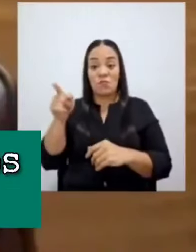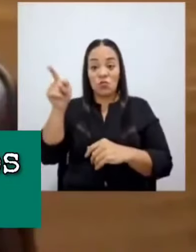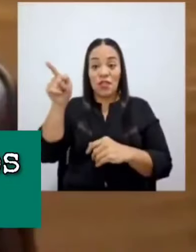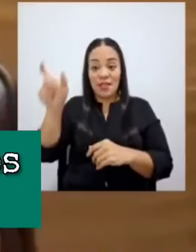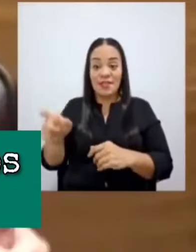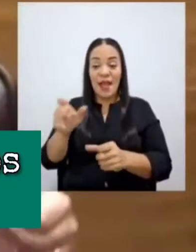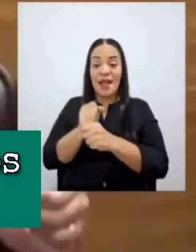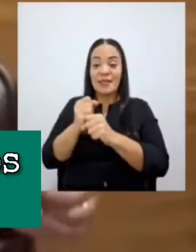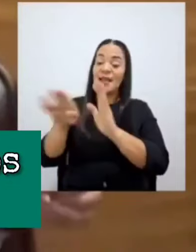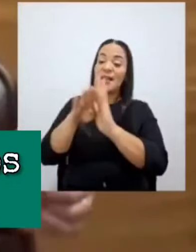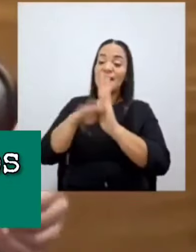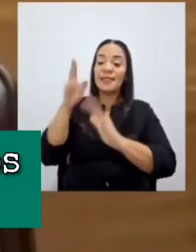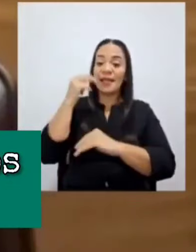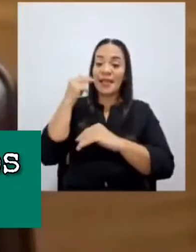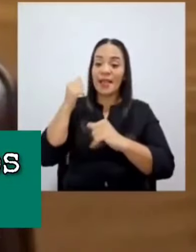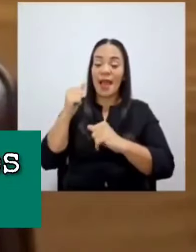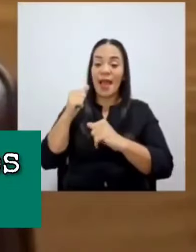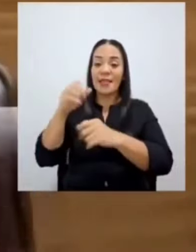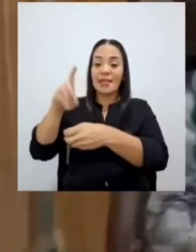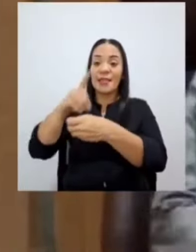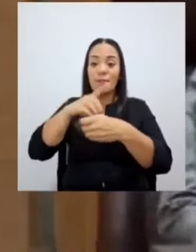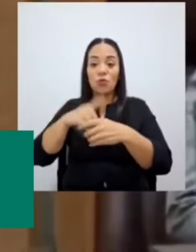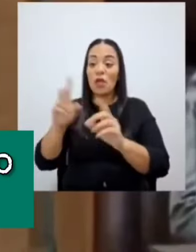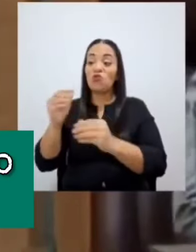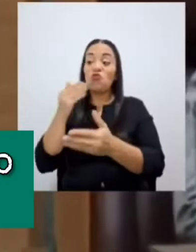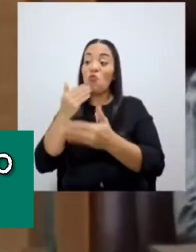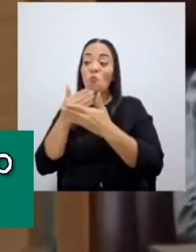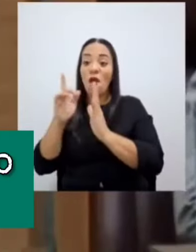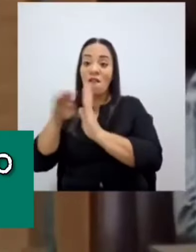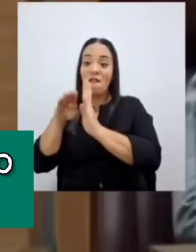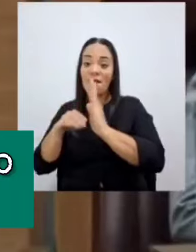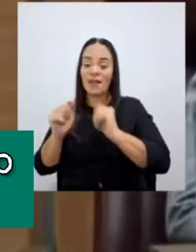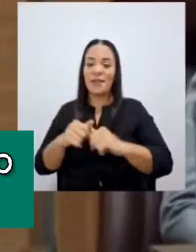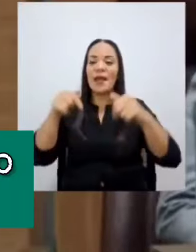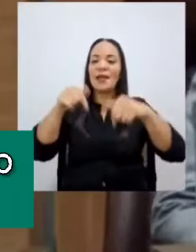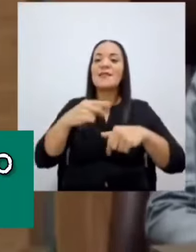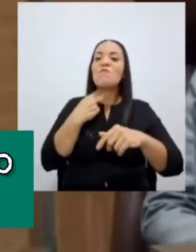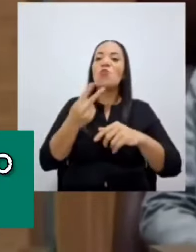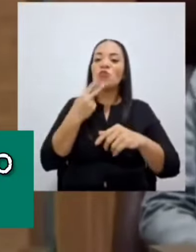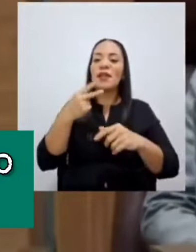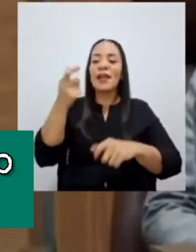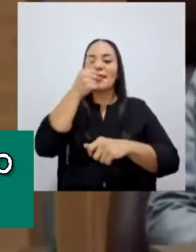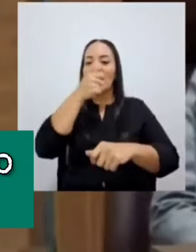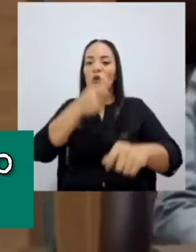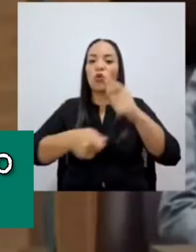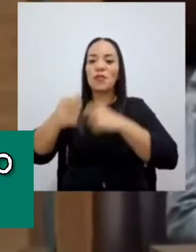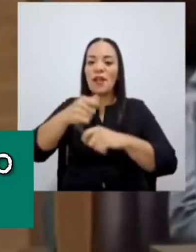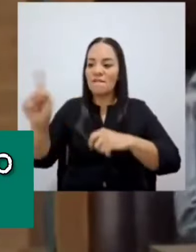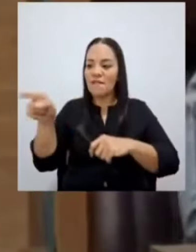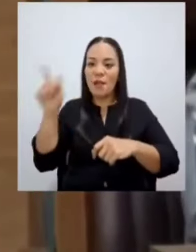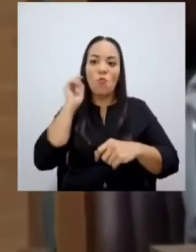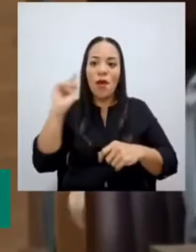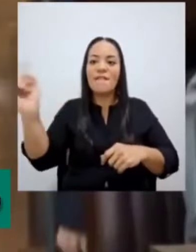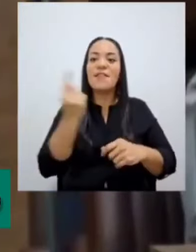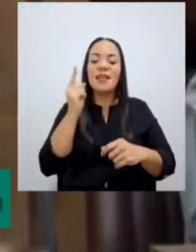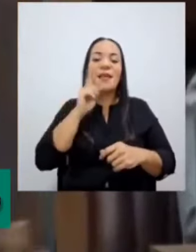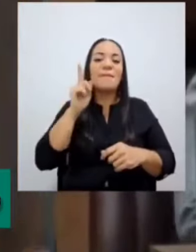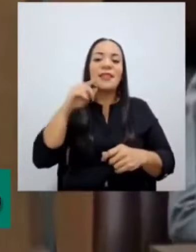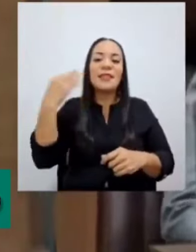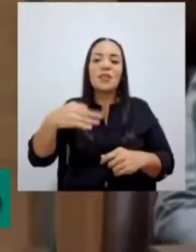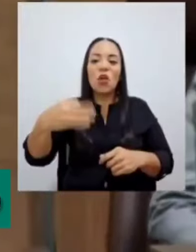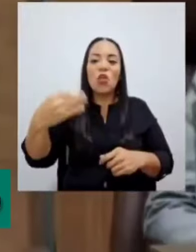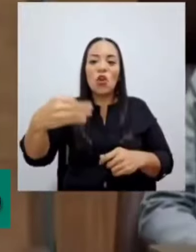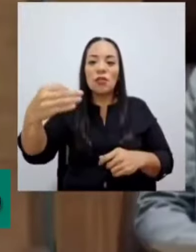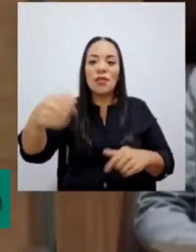la lista negra de los diputados no gratos. Aquí la vocera del narcotráfico viene a mentir todos los